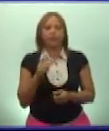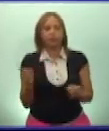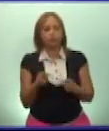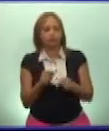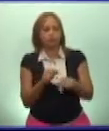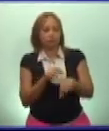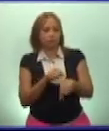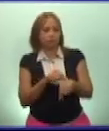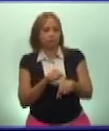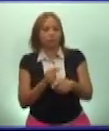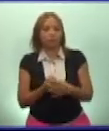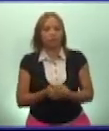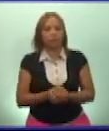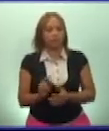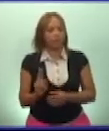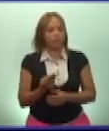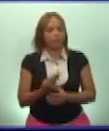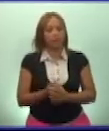tiempo.